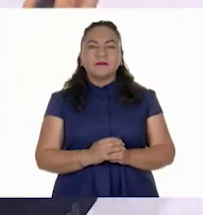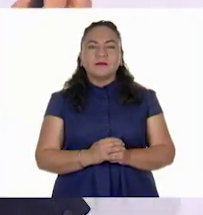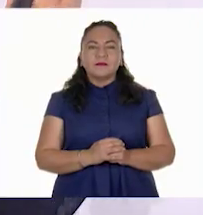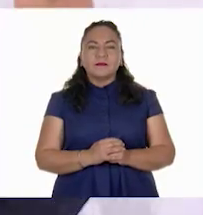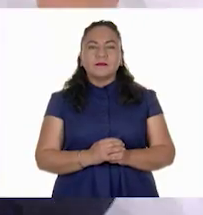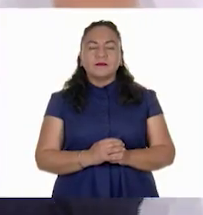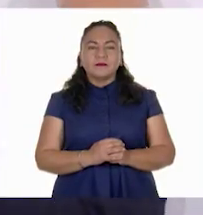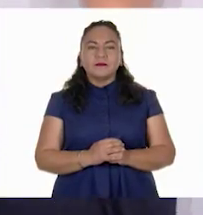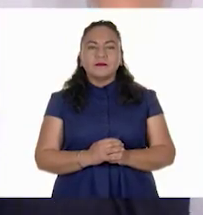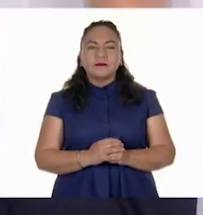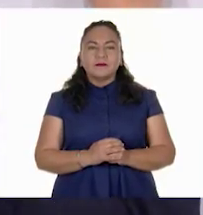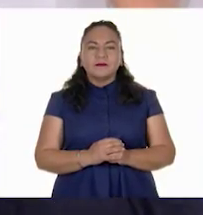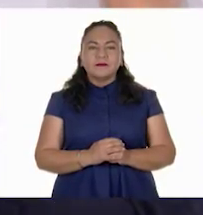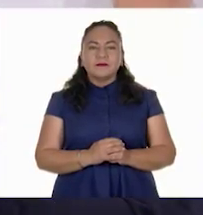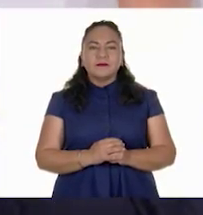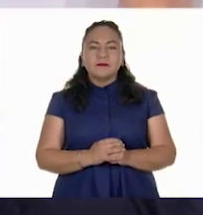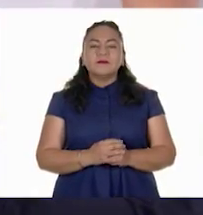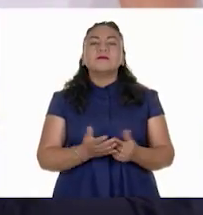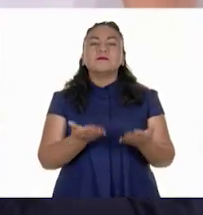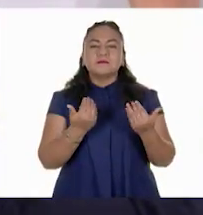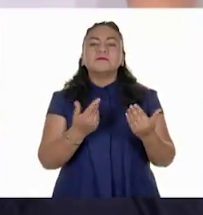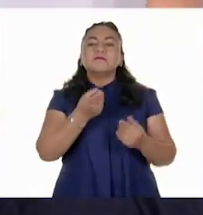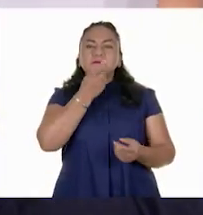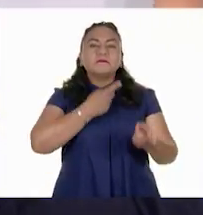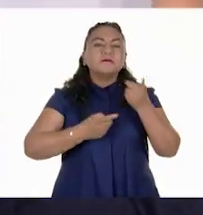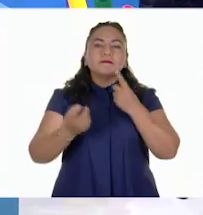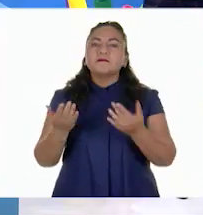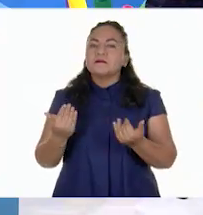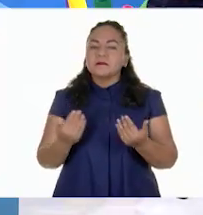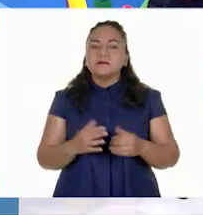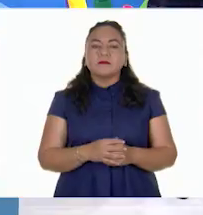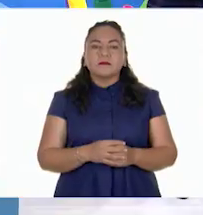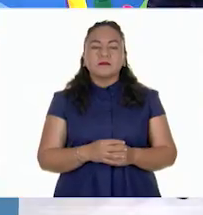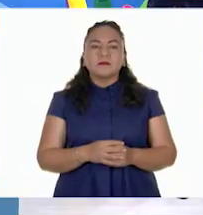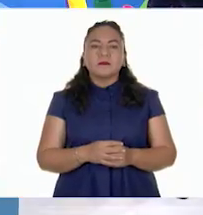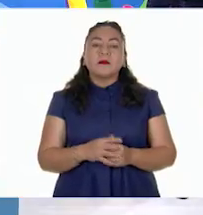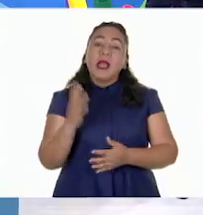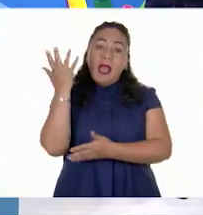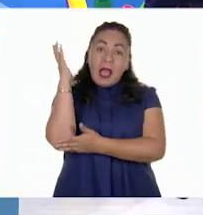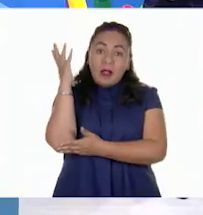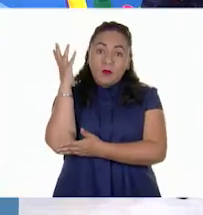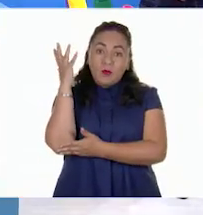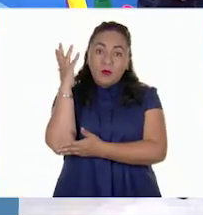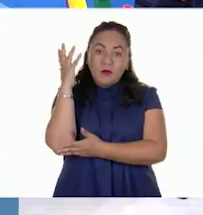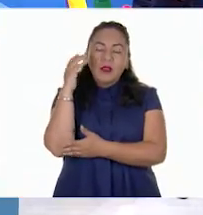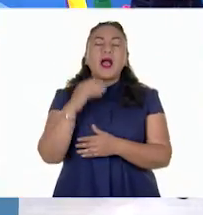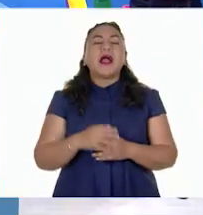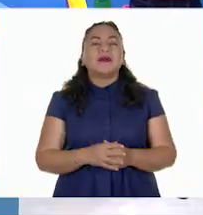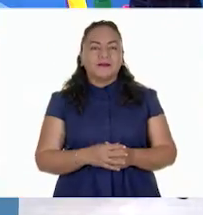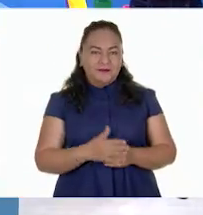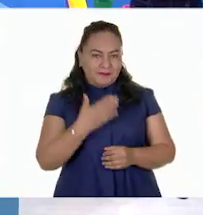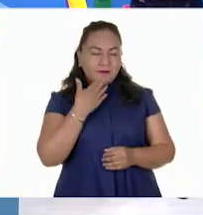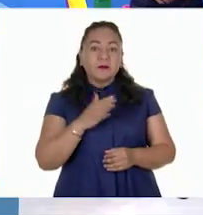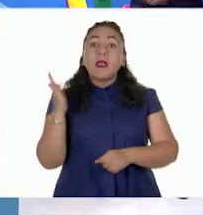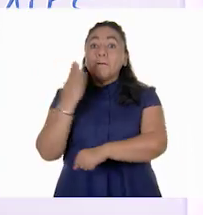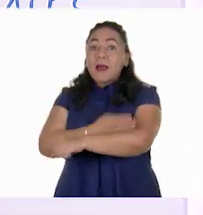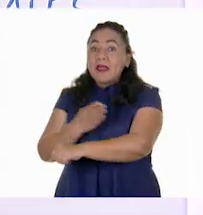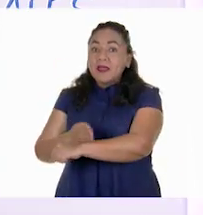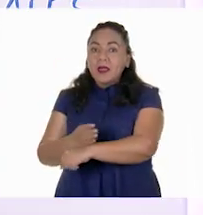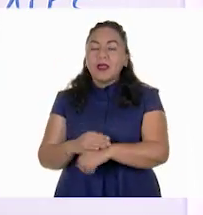Lístales, muy bien. A ver, empiezanme a decir algunas. ¿Árbol? Árbol, muy bien. ¿Madera?